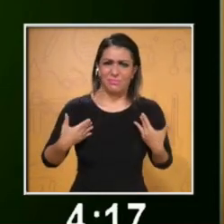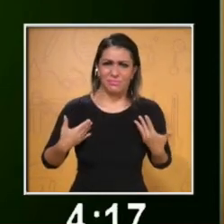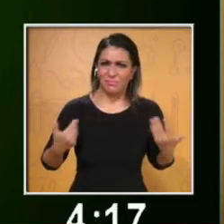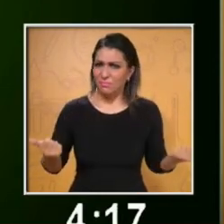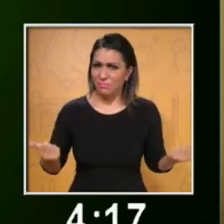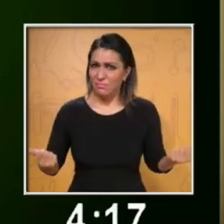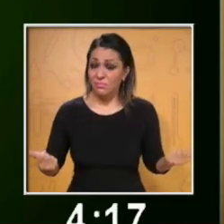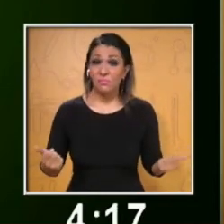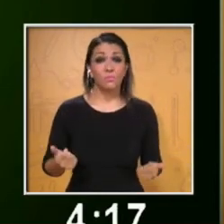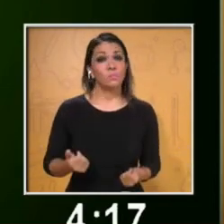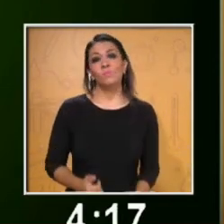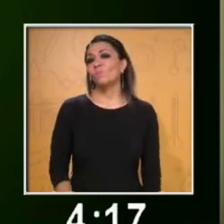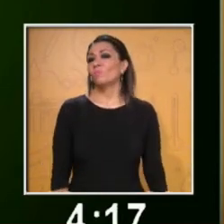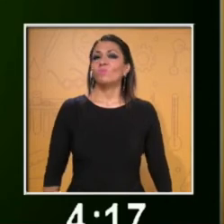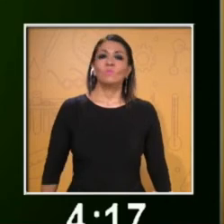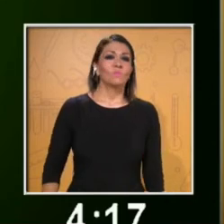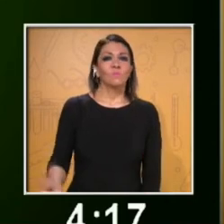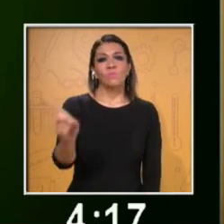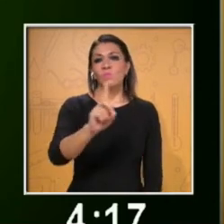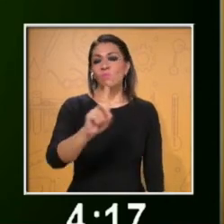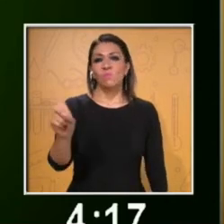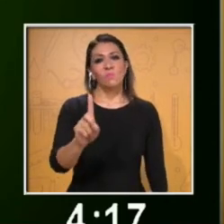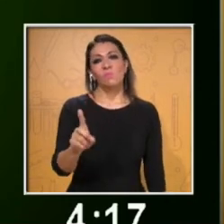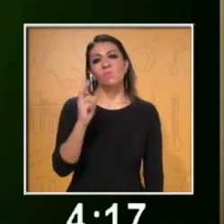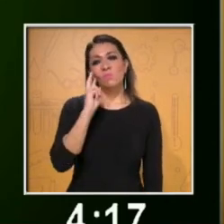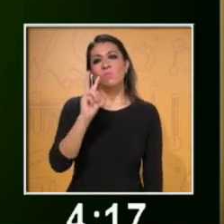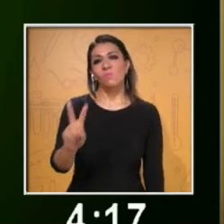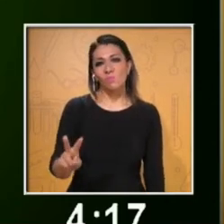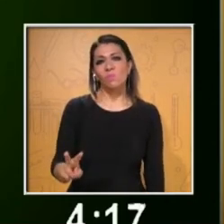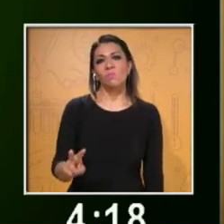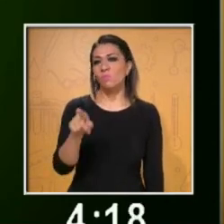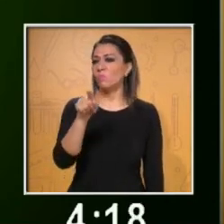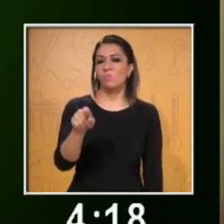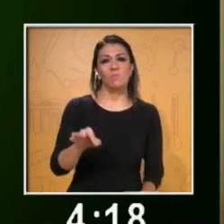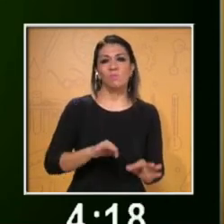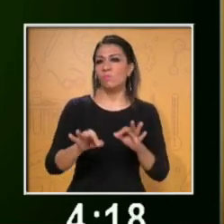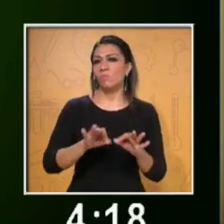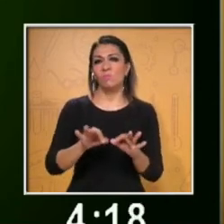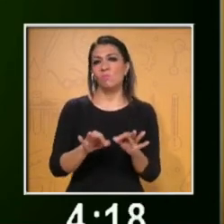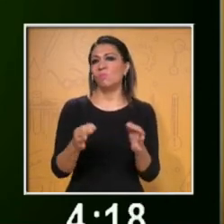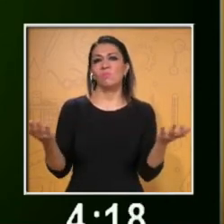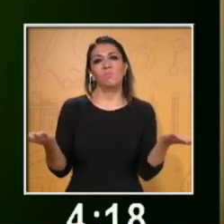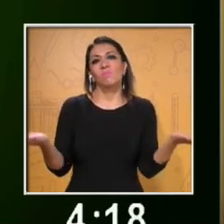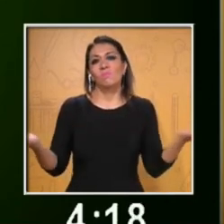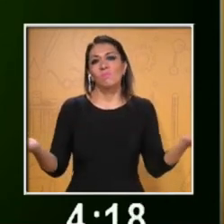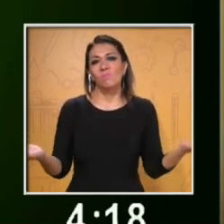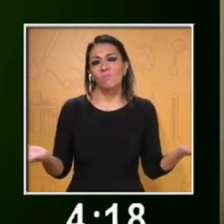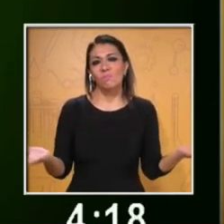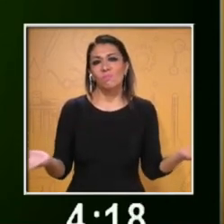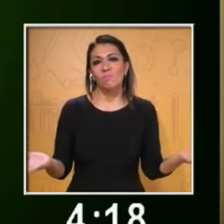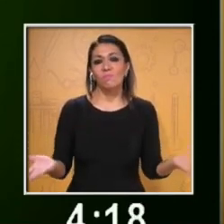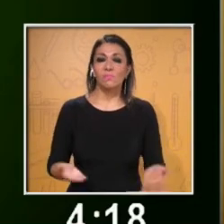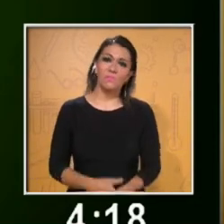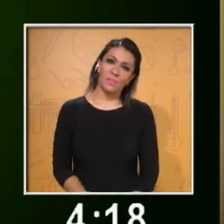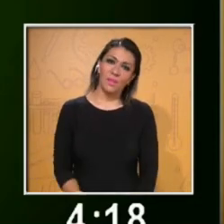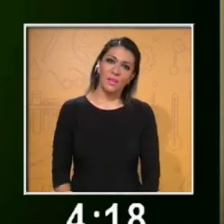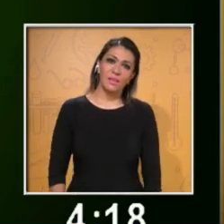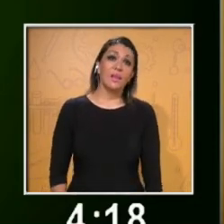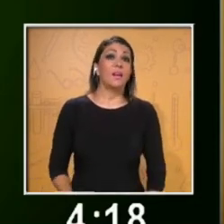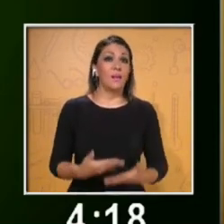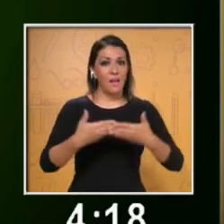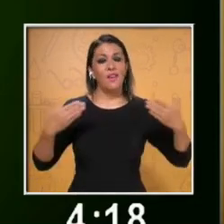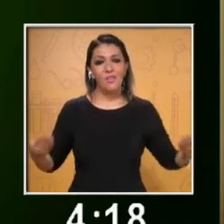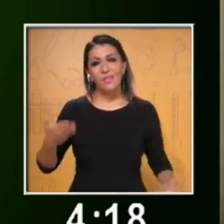Al parecer no, Mauricio. Es muy notorio que no trabajaste con tus compañeros. Ahora que ya sabes cómo hacer una buena